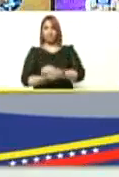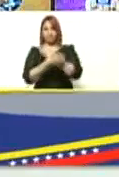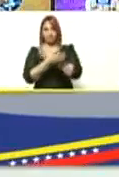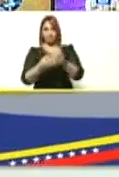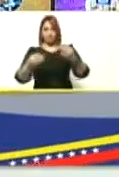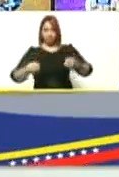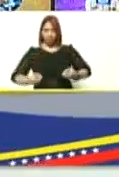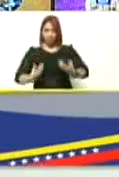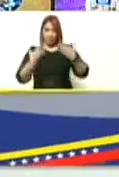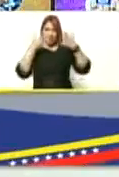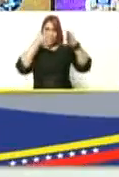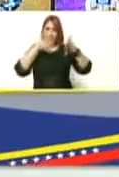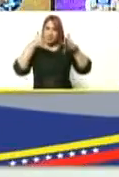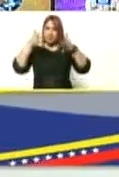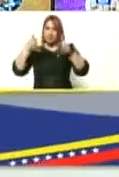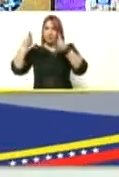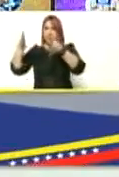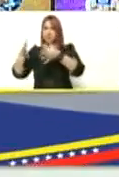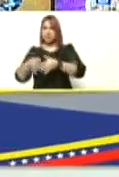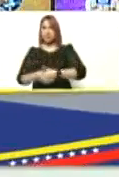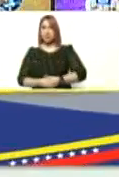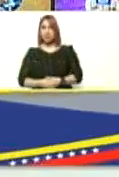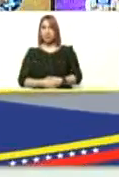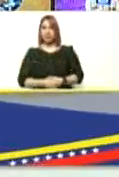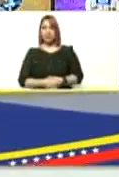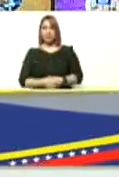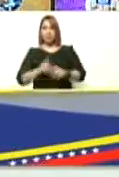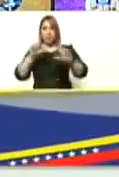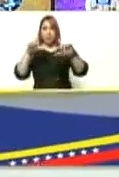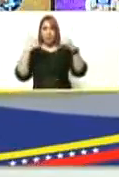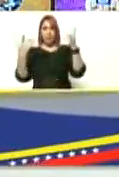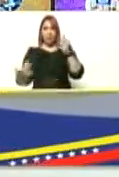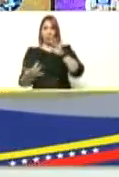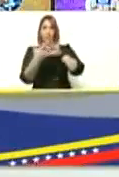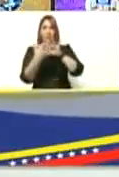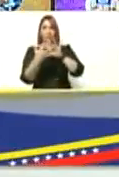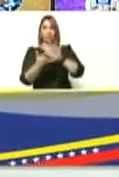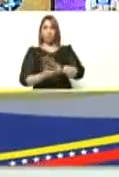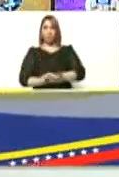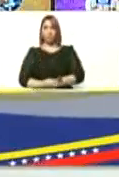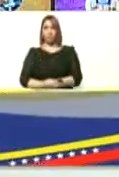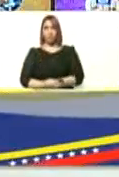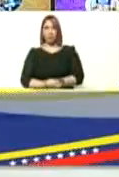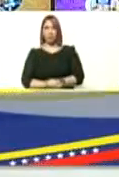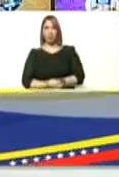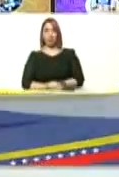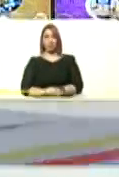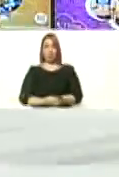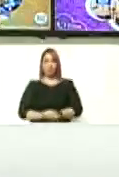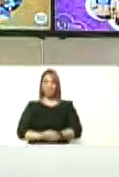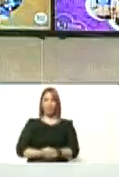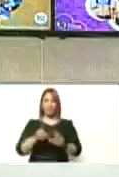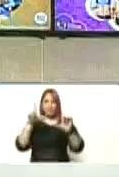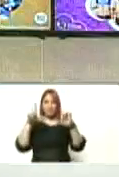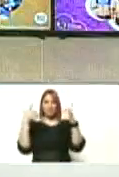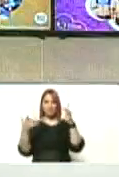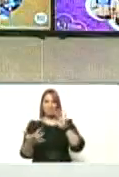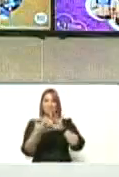lleno de orientaciones vámonos a la guaira allá en la guaira